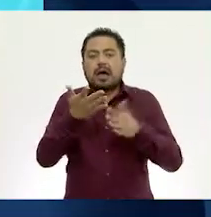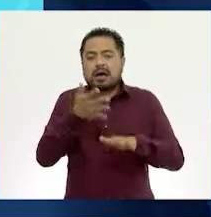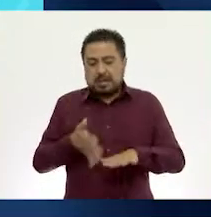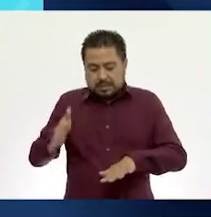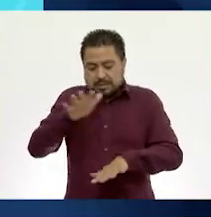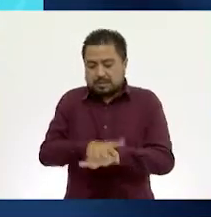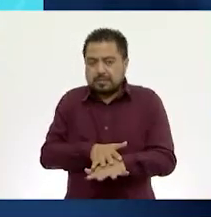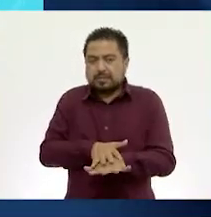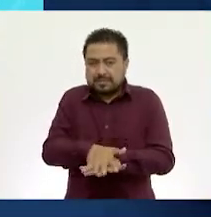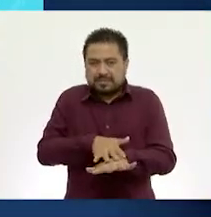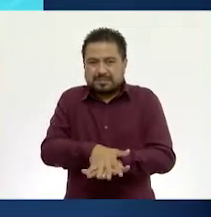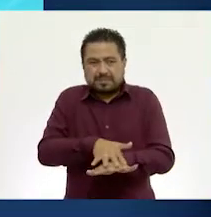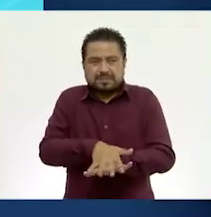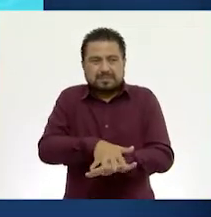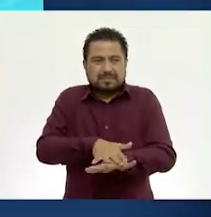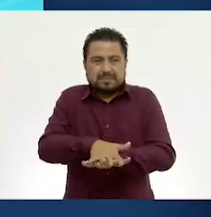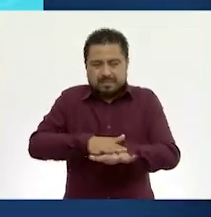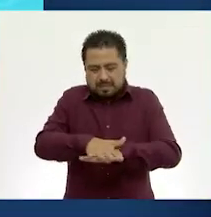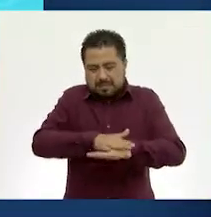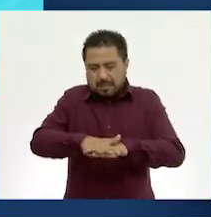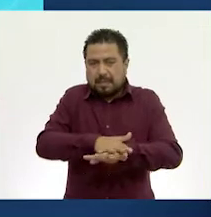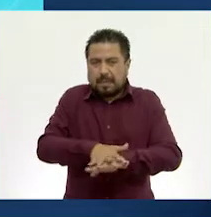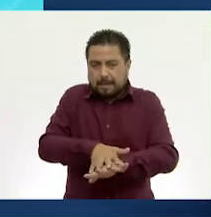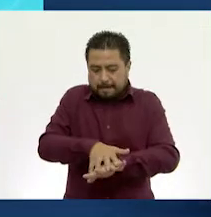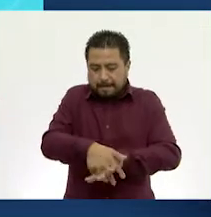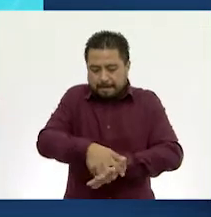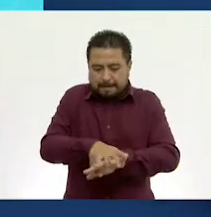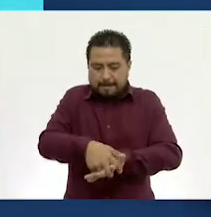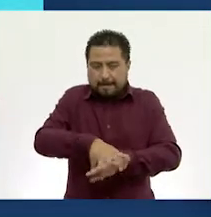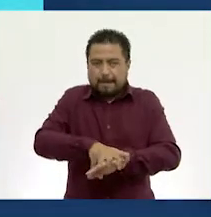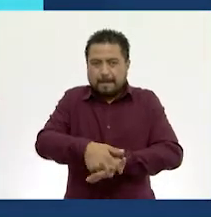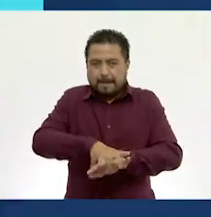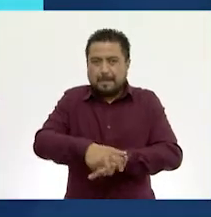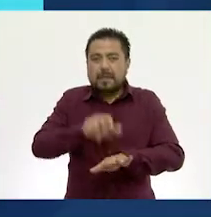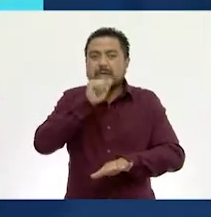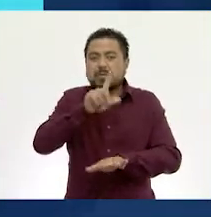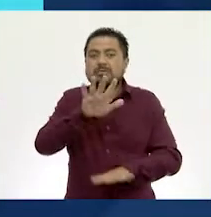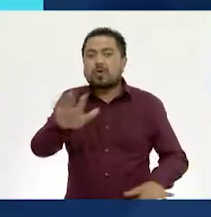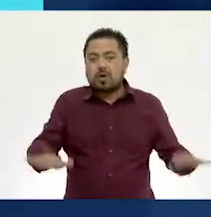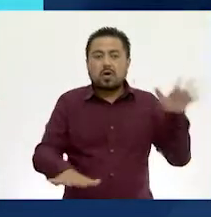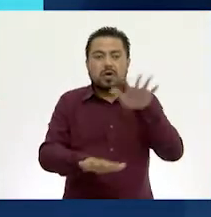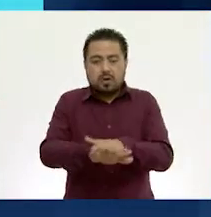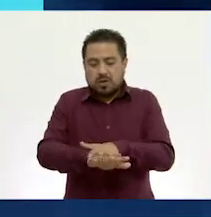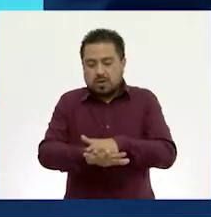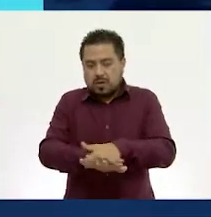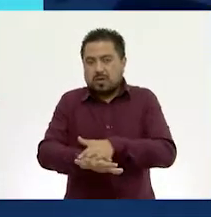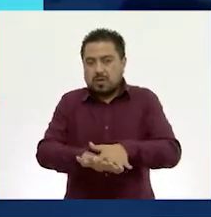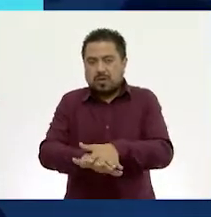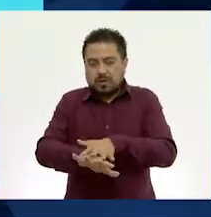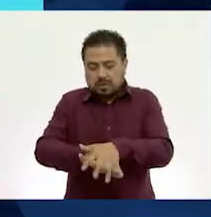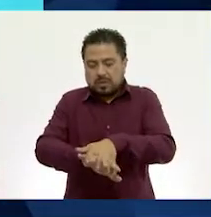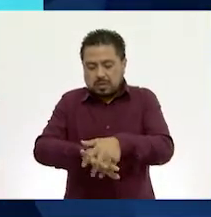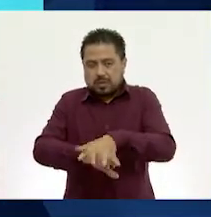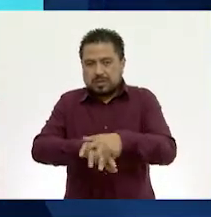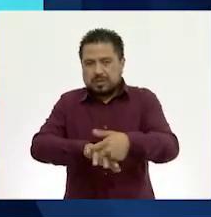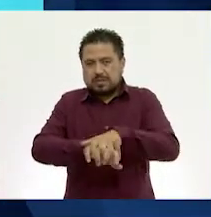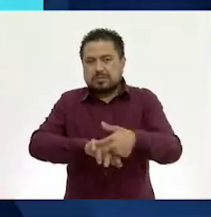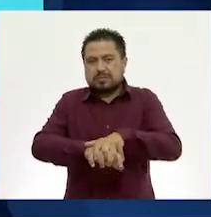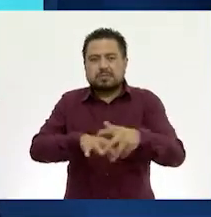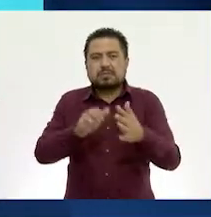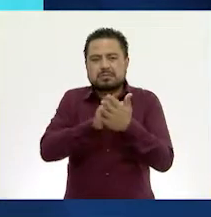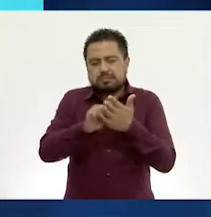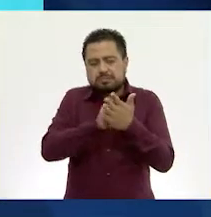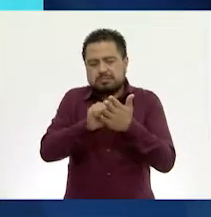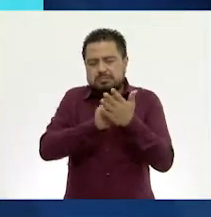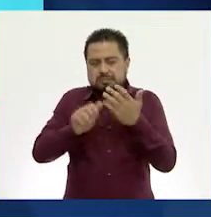palma de una de tus manos contra el dorso de la otra entrelazando los dedos. Repite lo mismo con la otra mano. Frota los dedos.